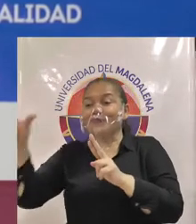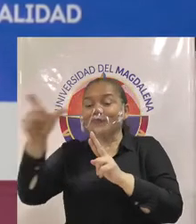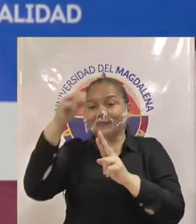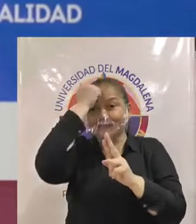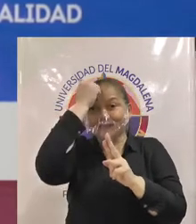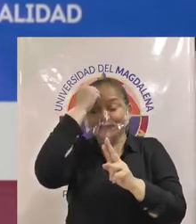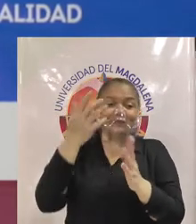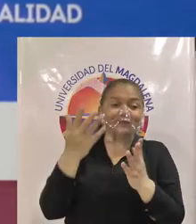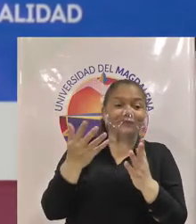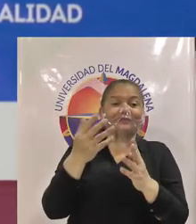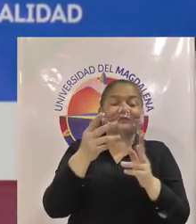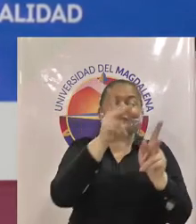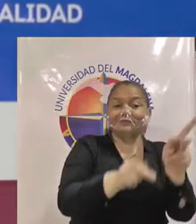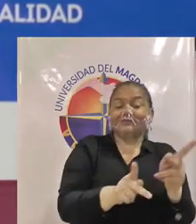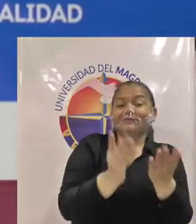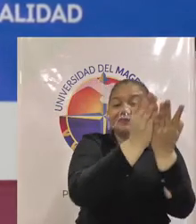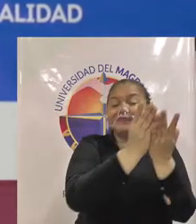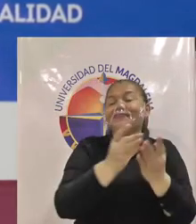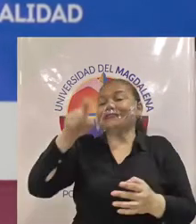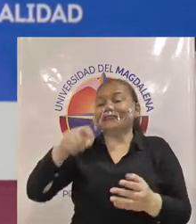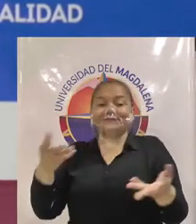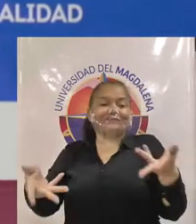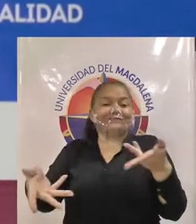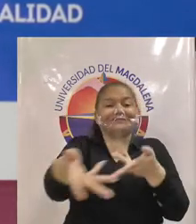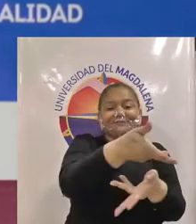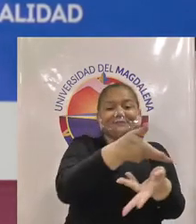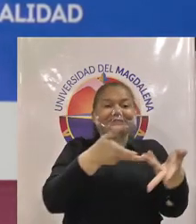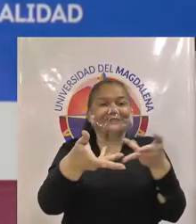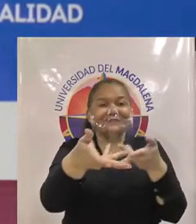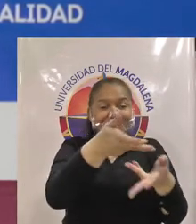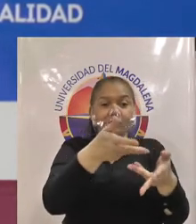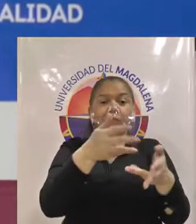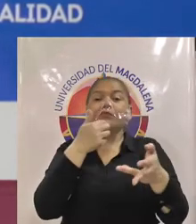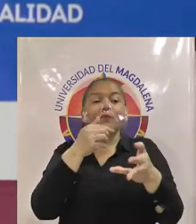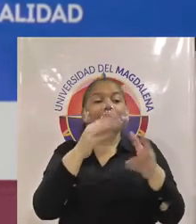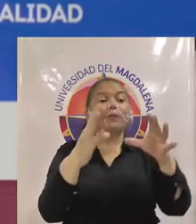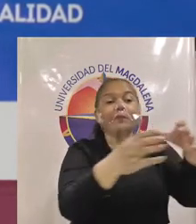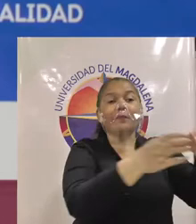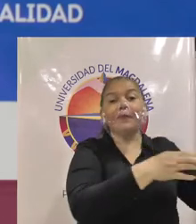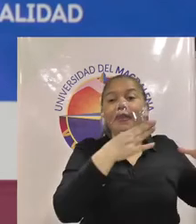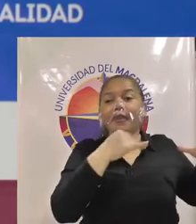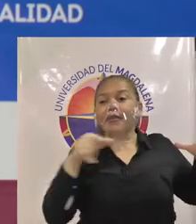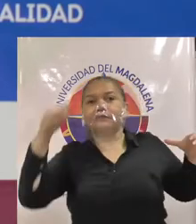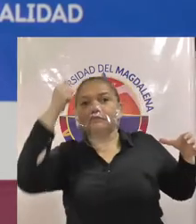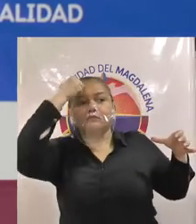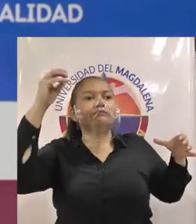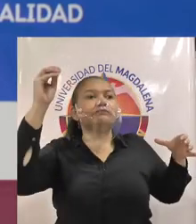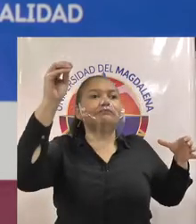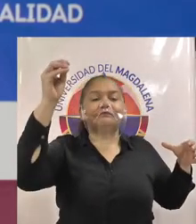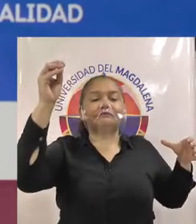no somos sin los otros o sea somos una relación que se mantiene y es la esencia de la universidad